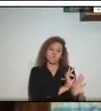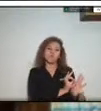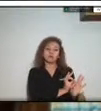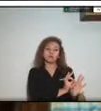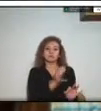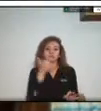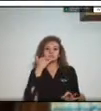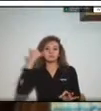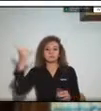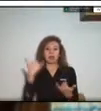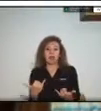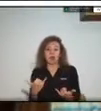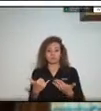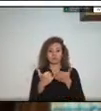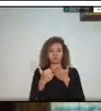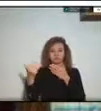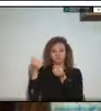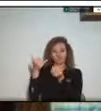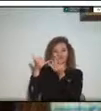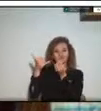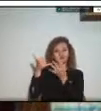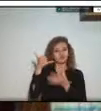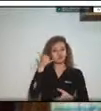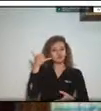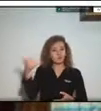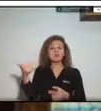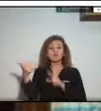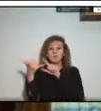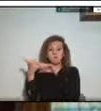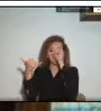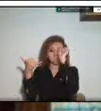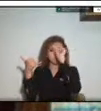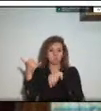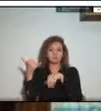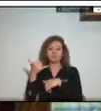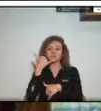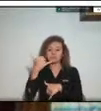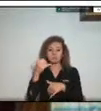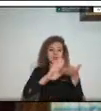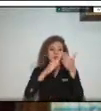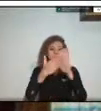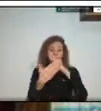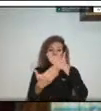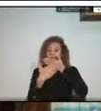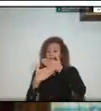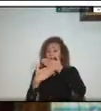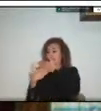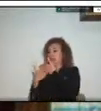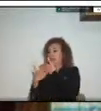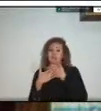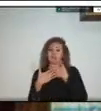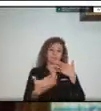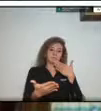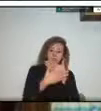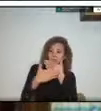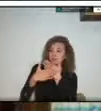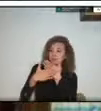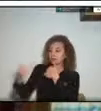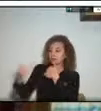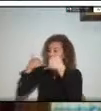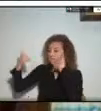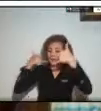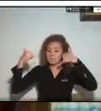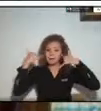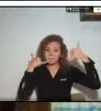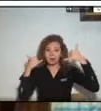atención en la cual pues constantemente la comunidad ha estado comunicándose con nosotros cuando se reportan